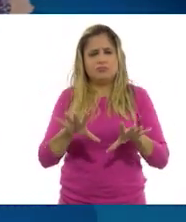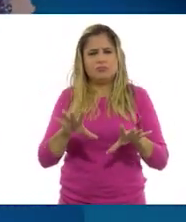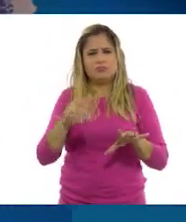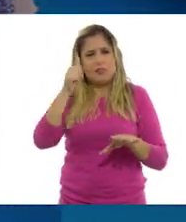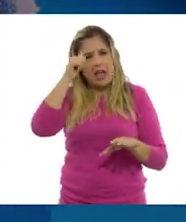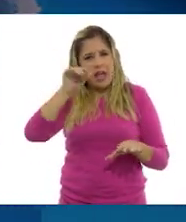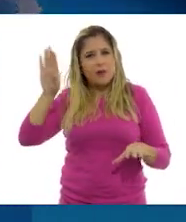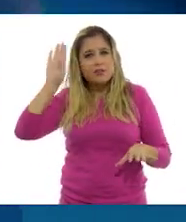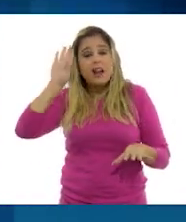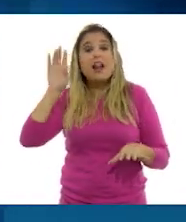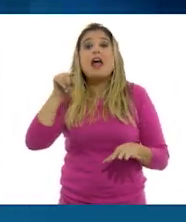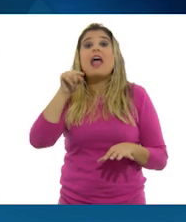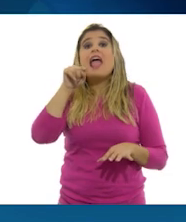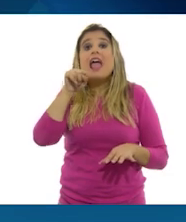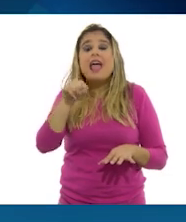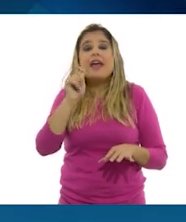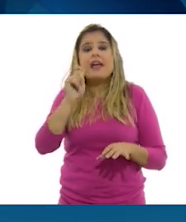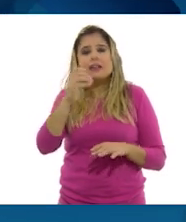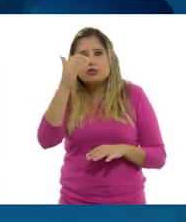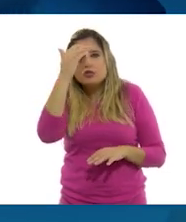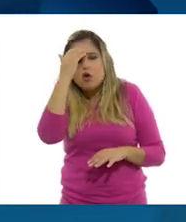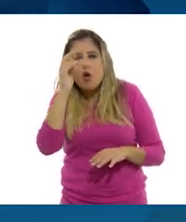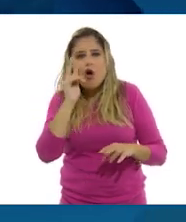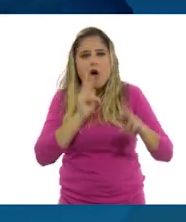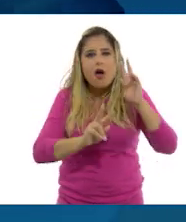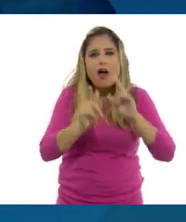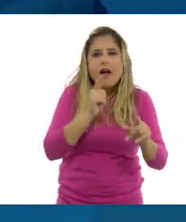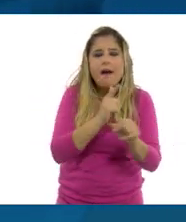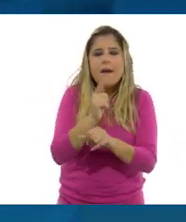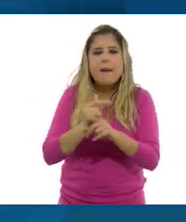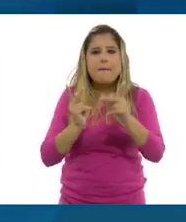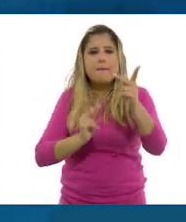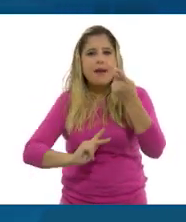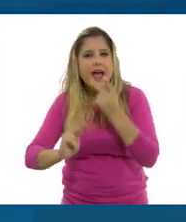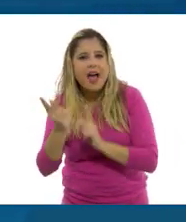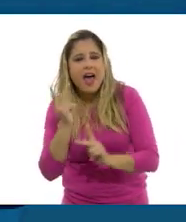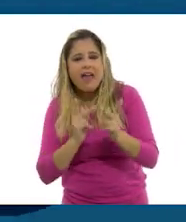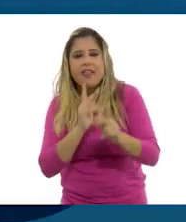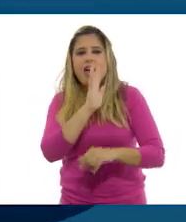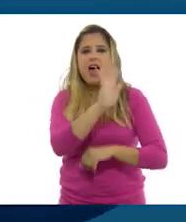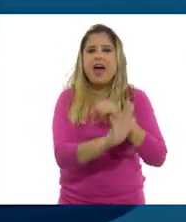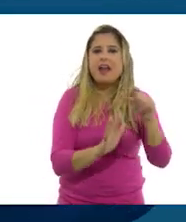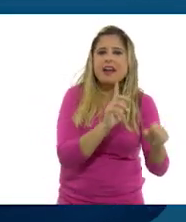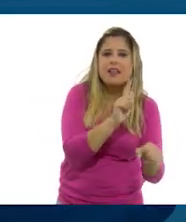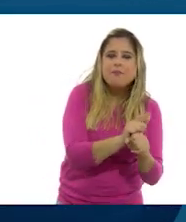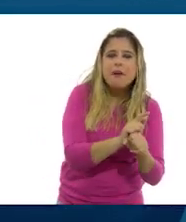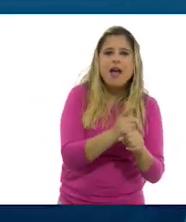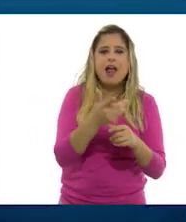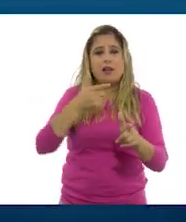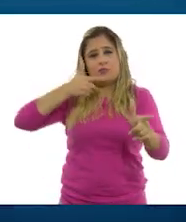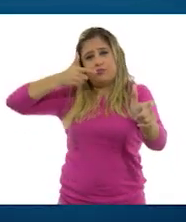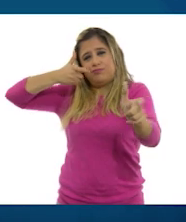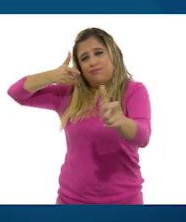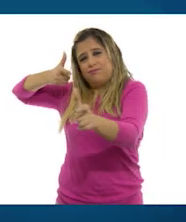Ellos han transmitido sus conocimientos de las plantas, de los animales, de la cacería, y algunas